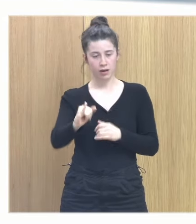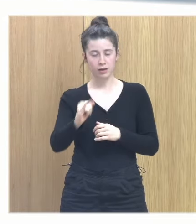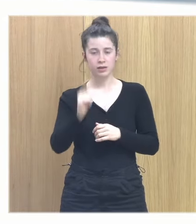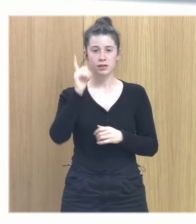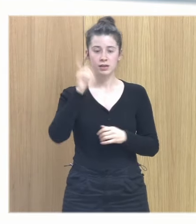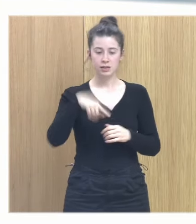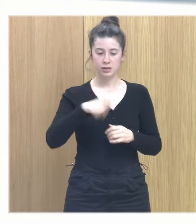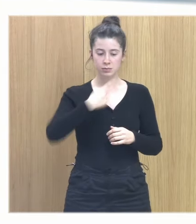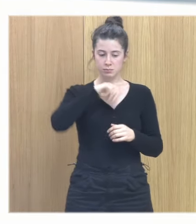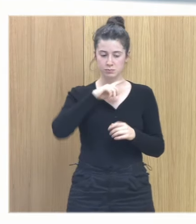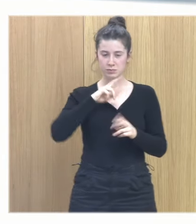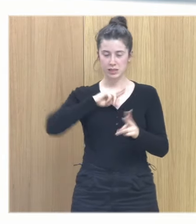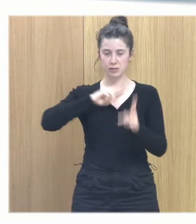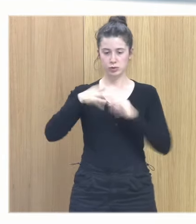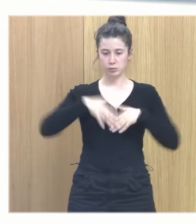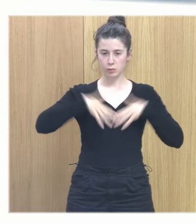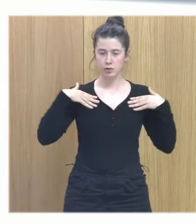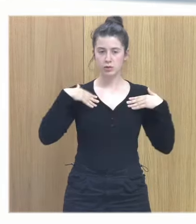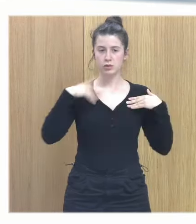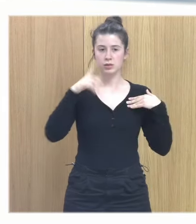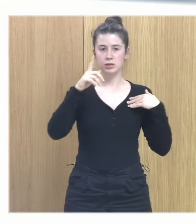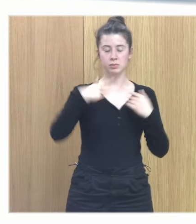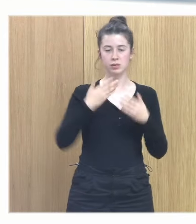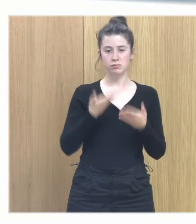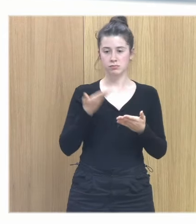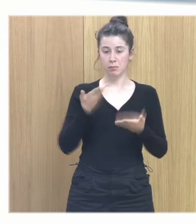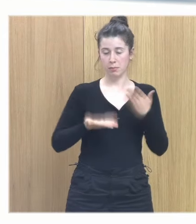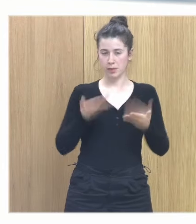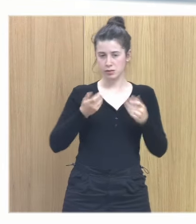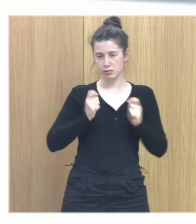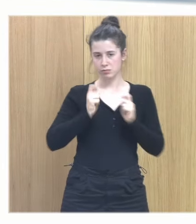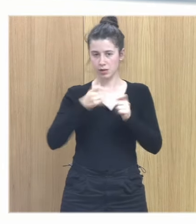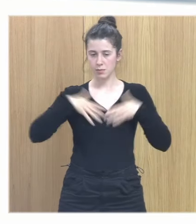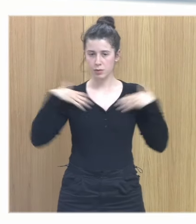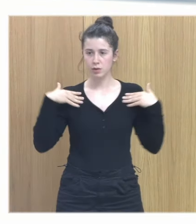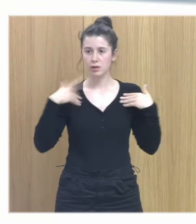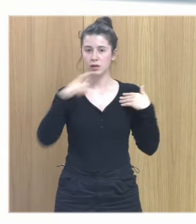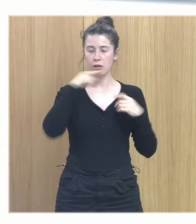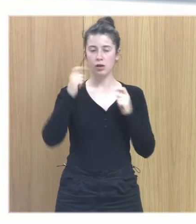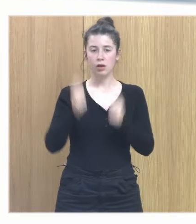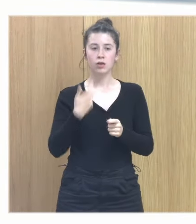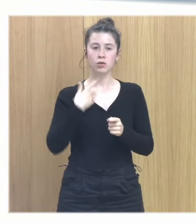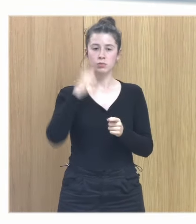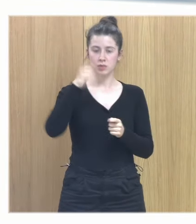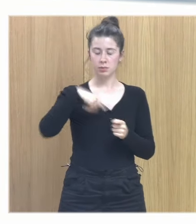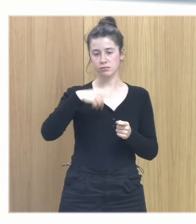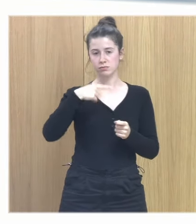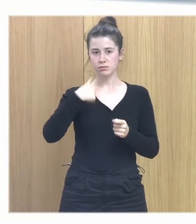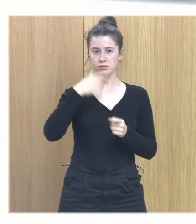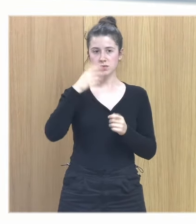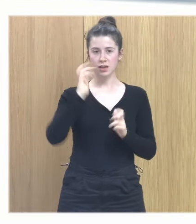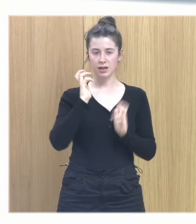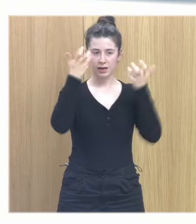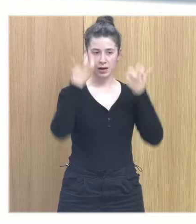reacción emocional nuestro peso emocional dar valor a lo vivido legitimar la rabia como elemento protector las técnicas de trabajo